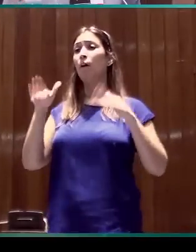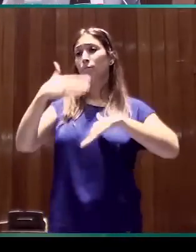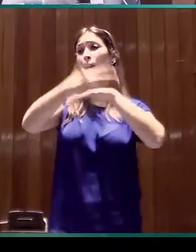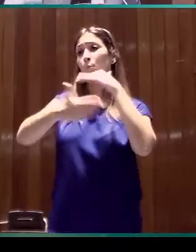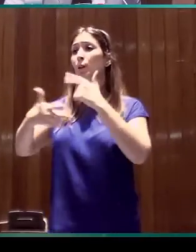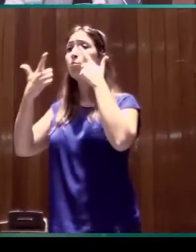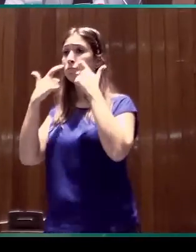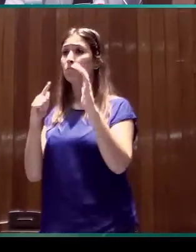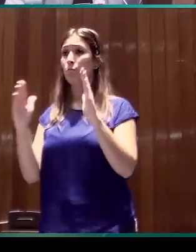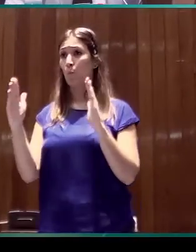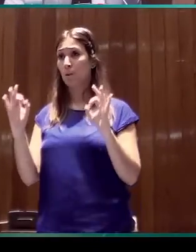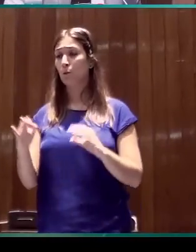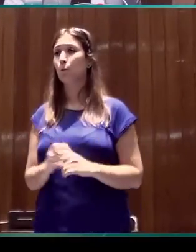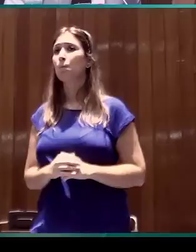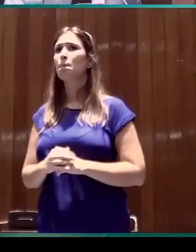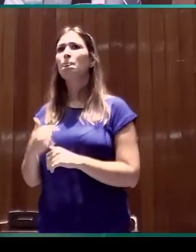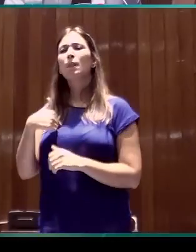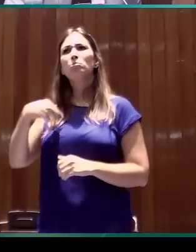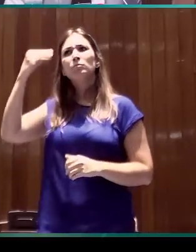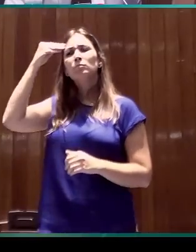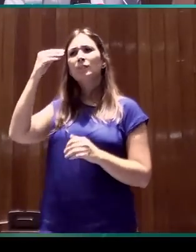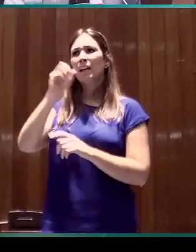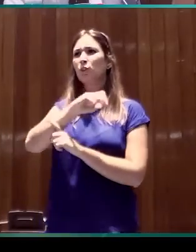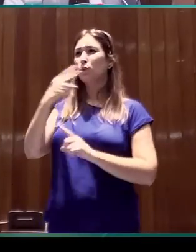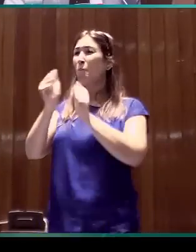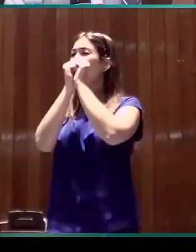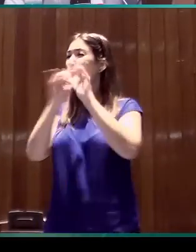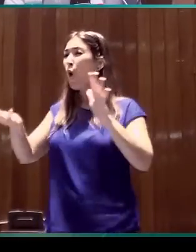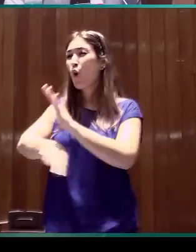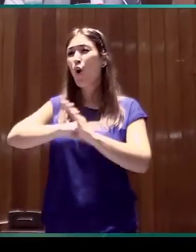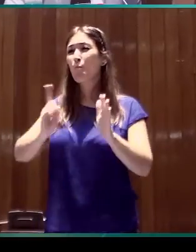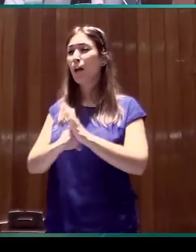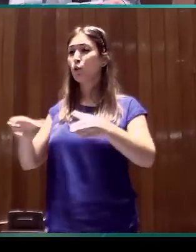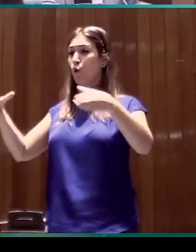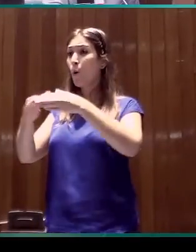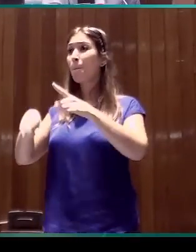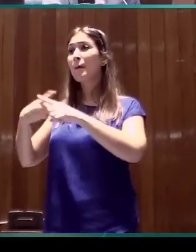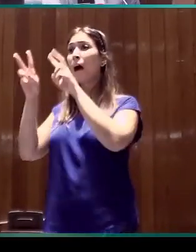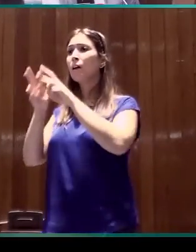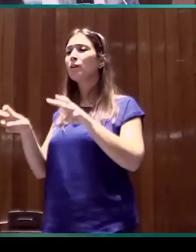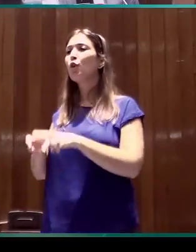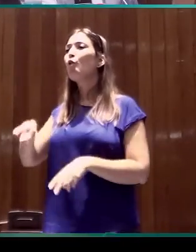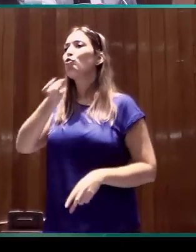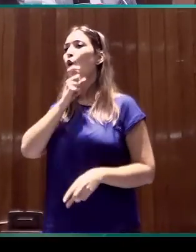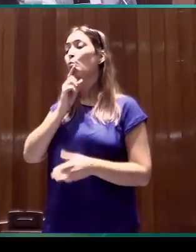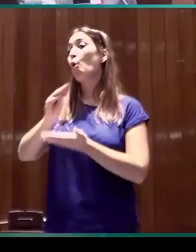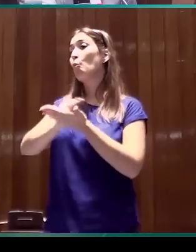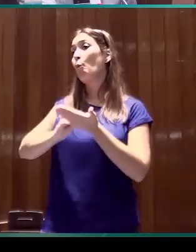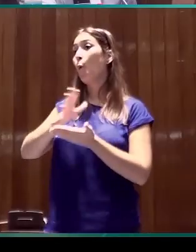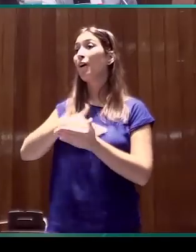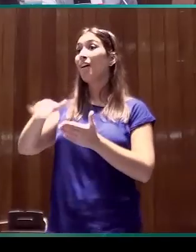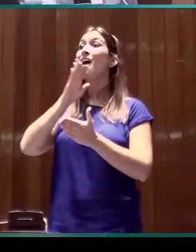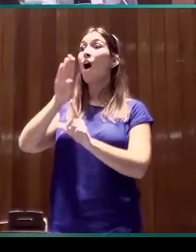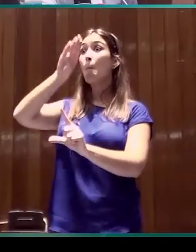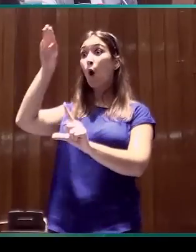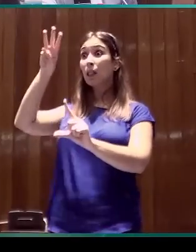ofrecer ese resultado a toda la comunidad y a la comunidad de investigadores fue publicarla en este portal,